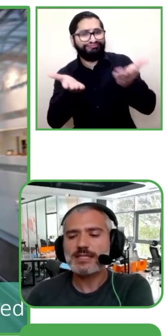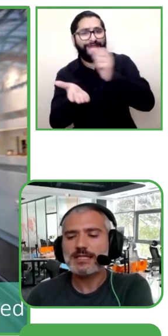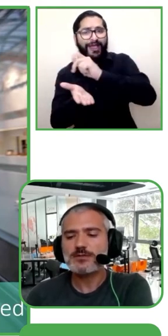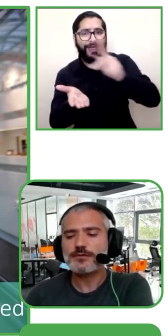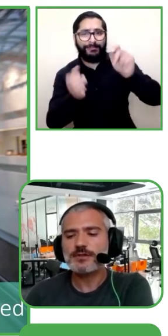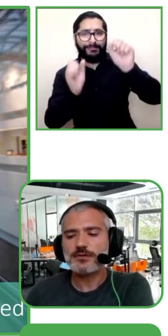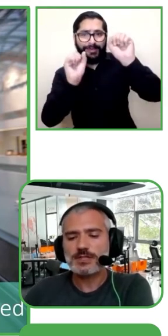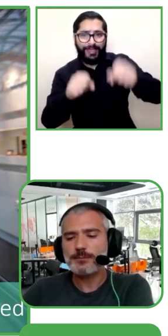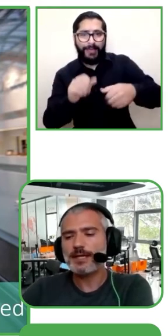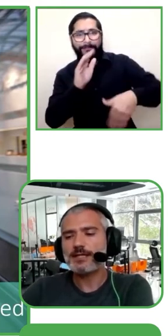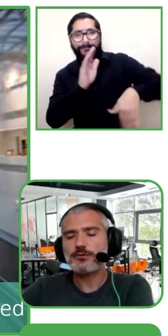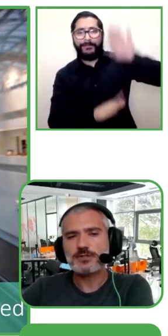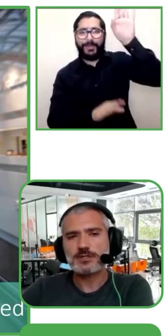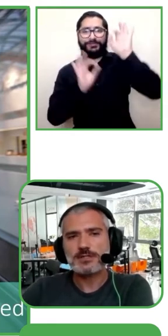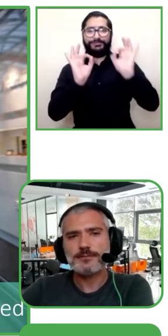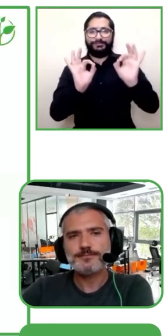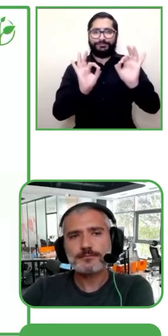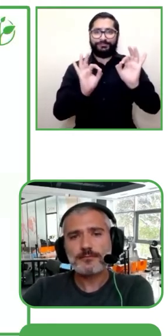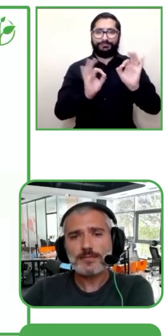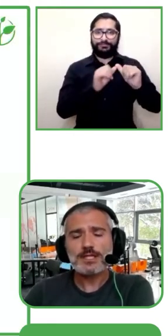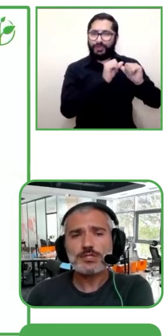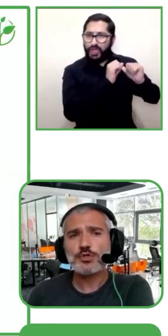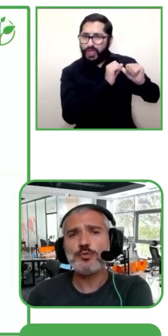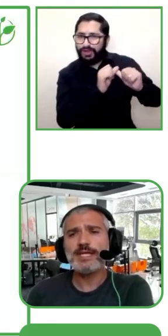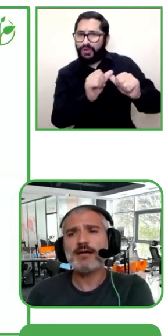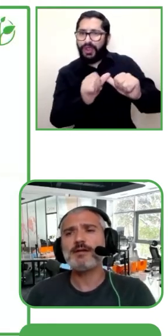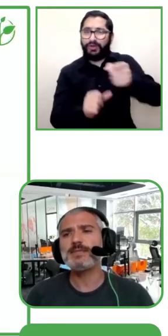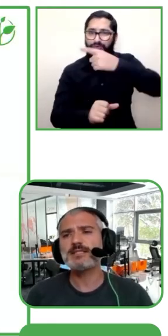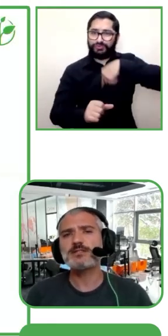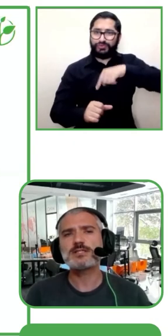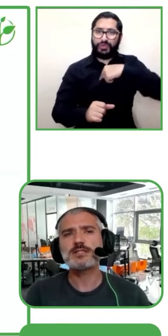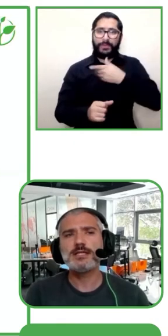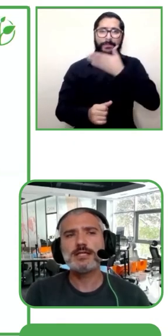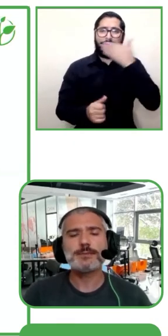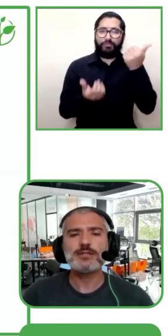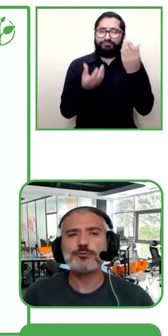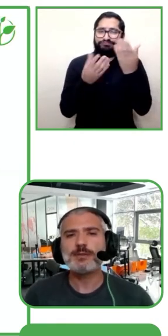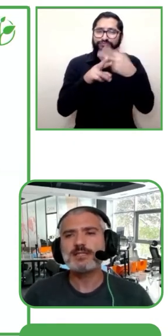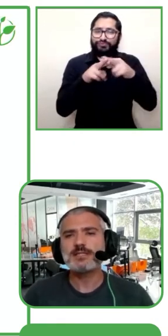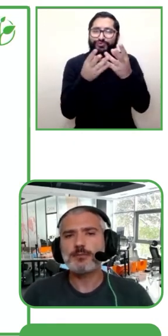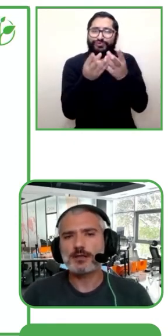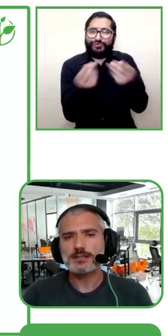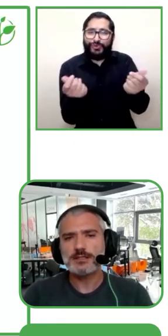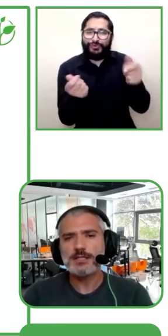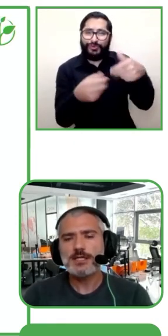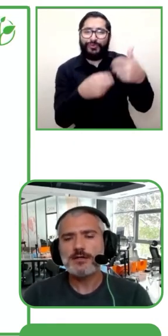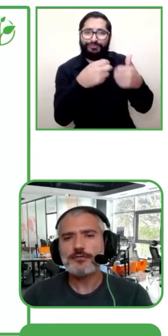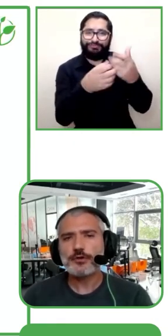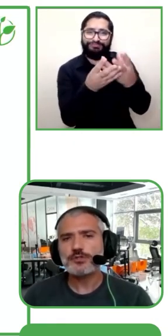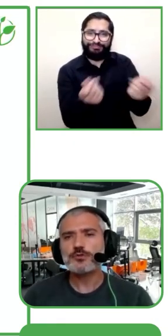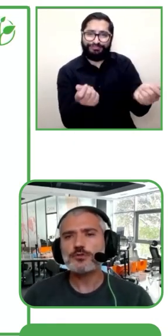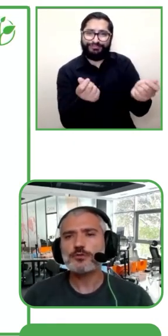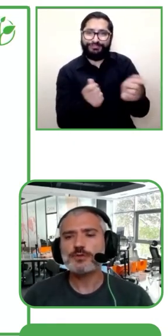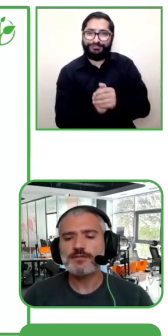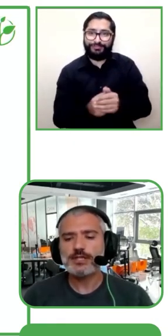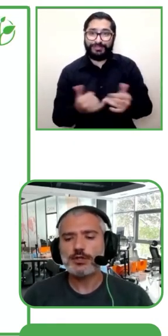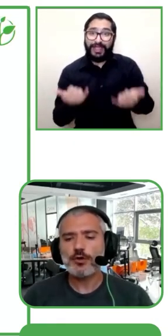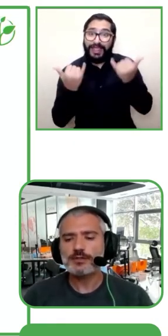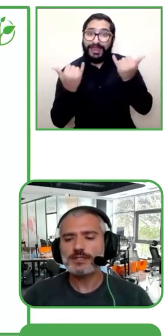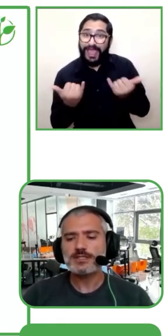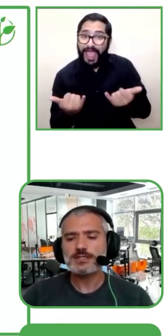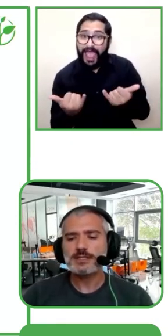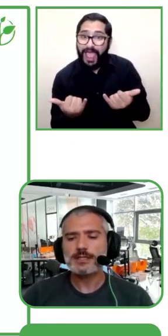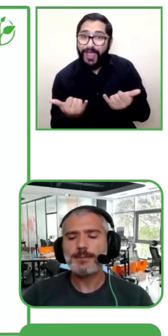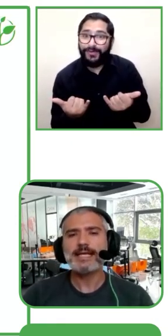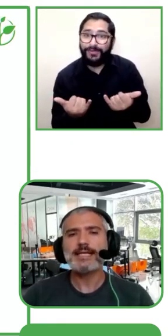continuamente estamos mejorando las soluciones a partir de la retroalimentación que nos entregan los mismos usuarios nuestro